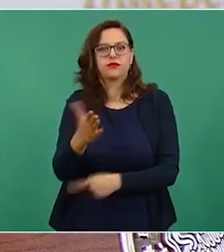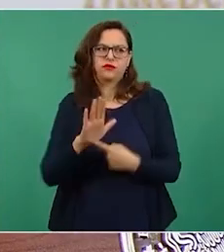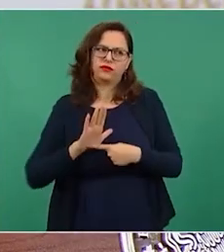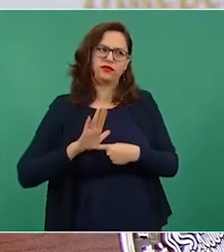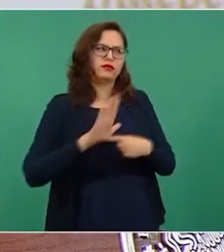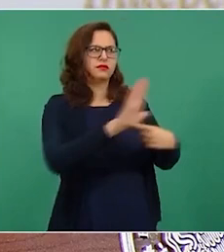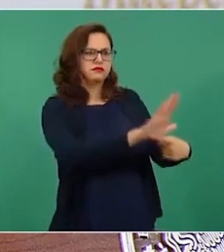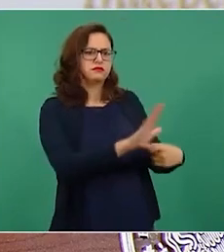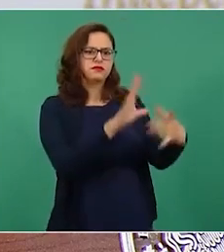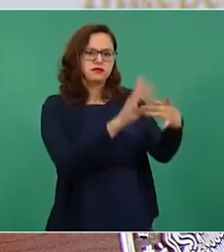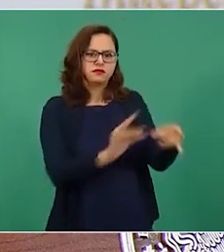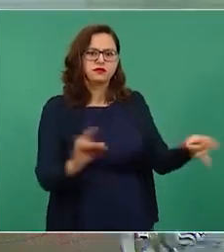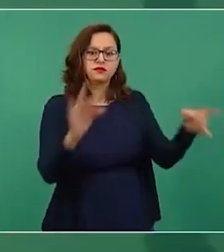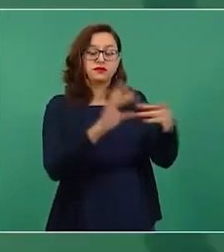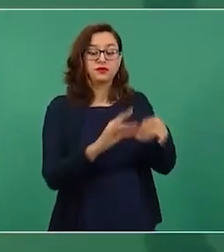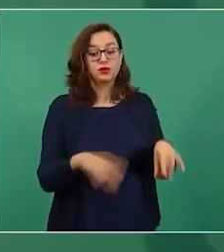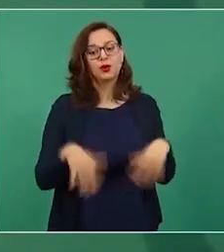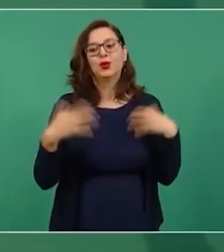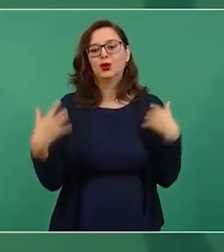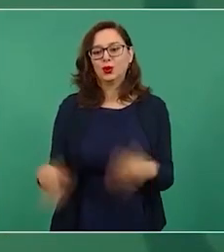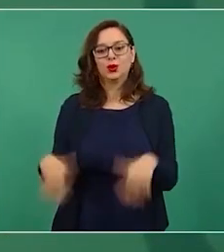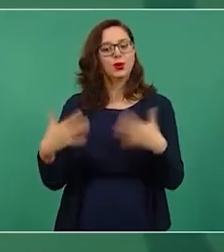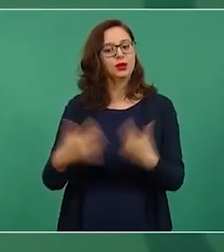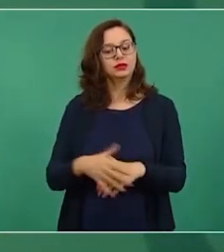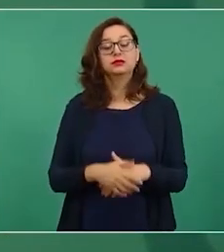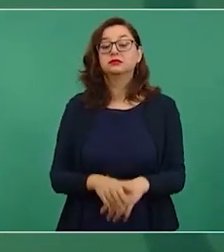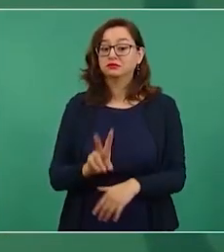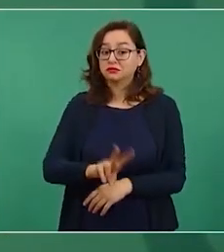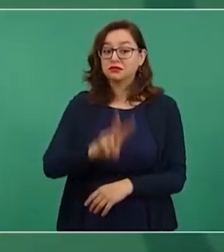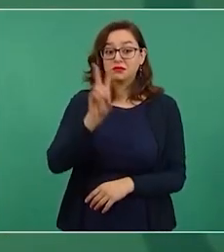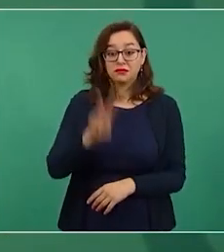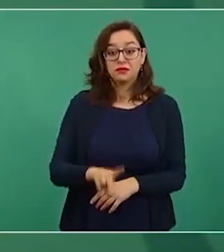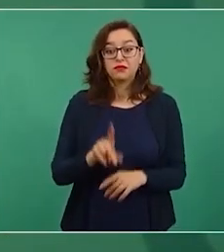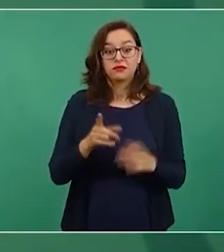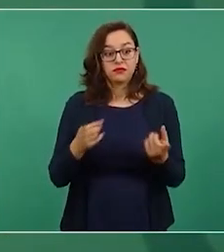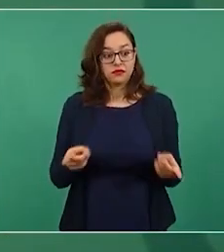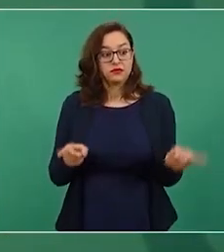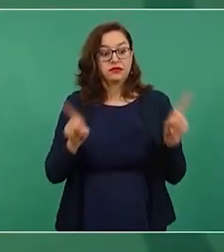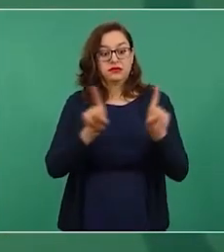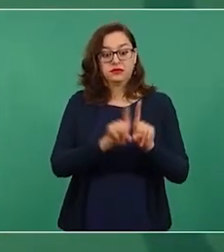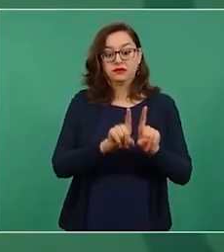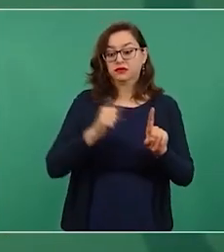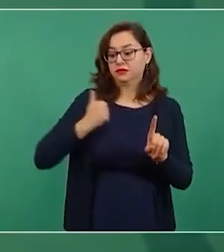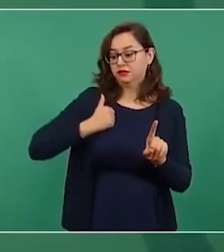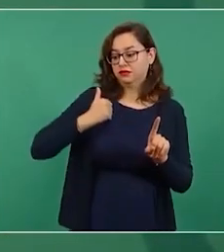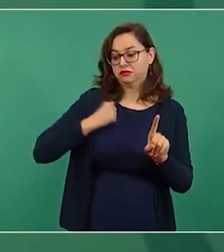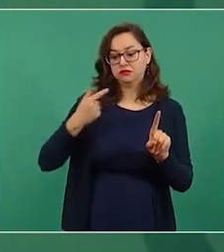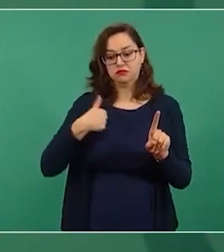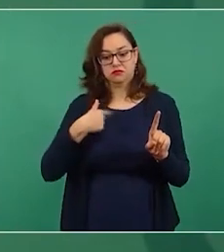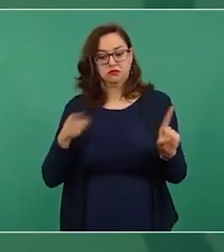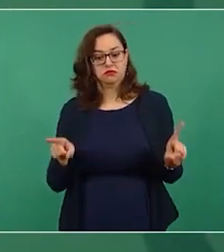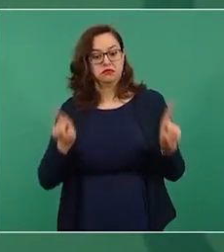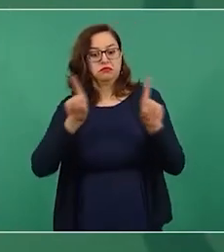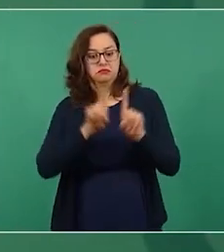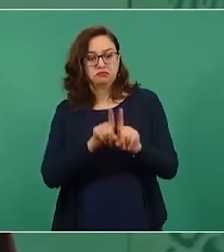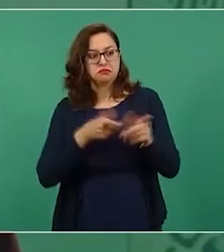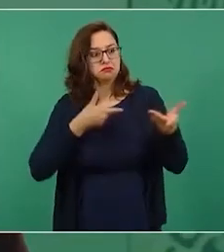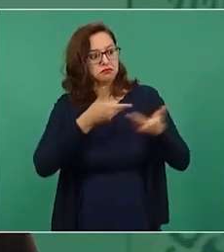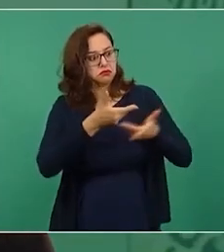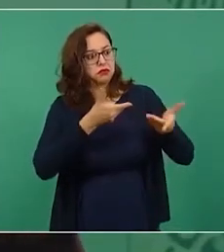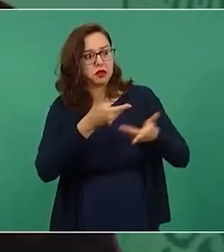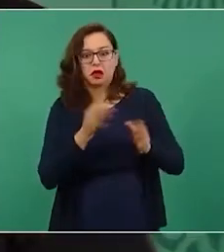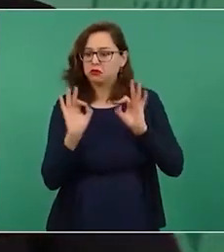Fue muy bueno el encuentro bilateral con el primer ministro Trudeau. Lo invité